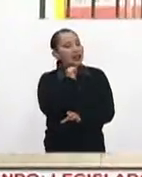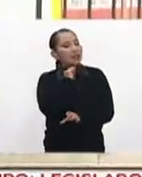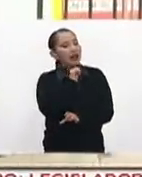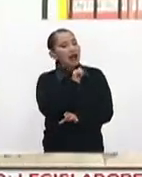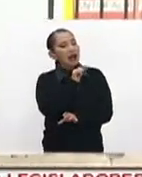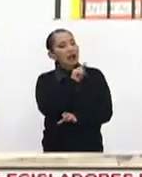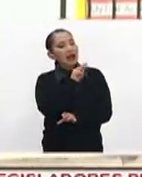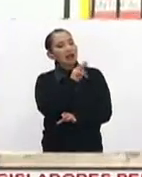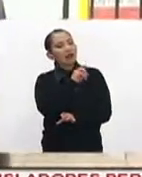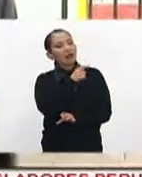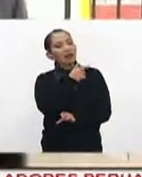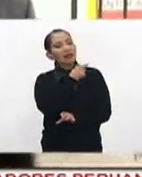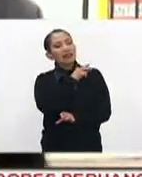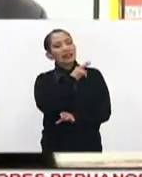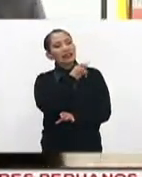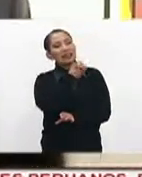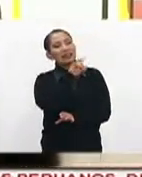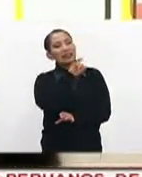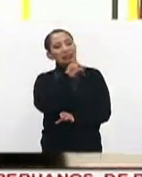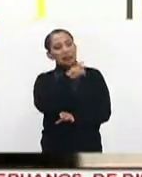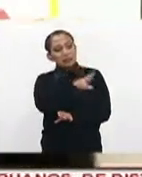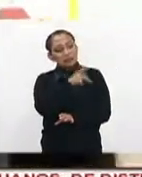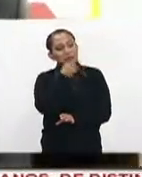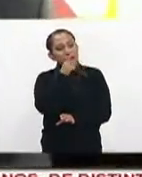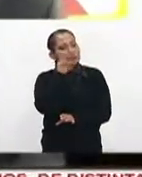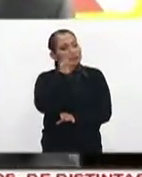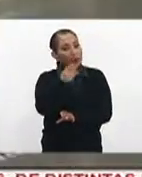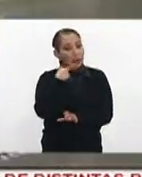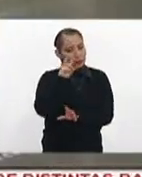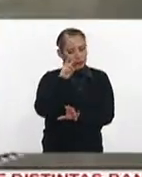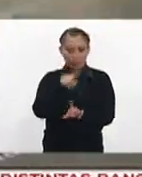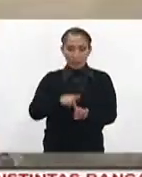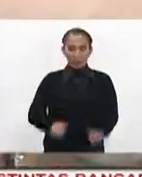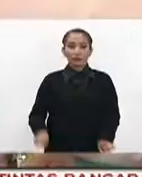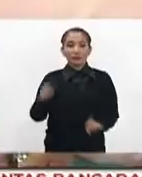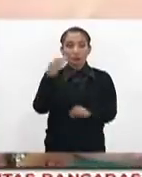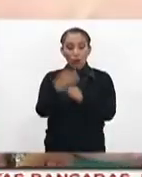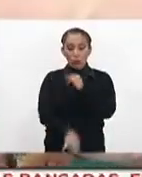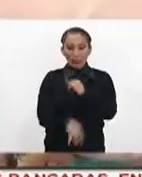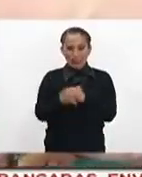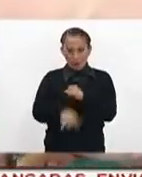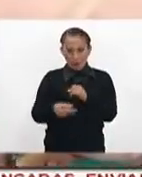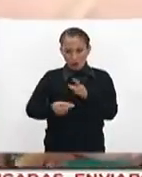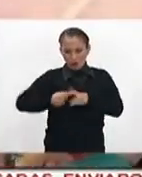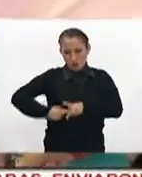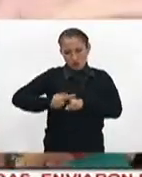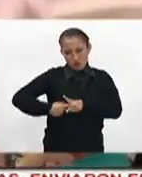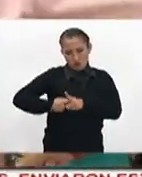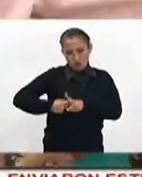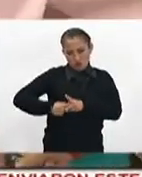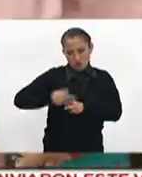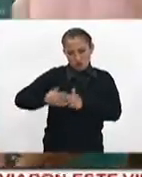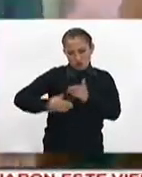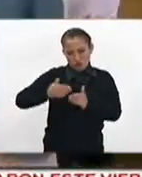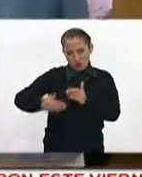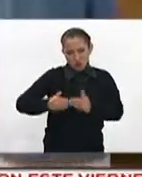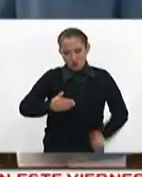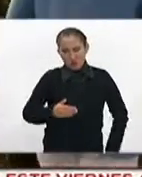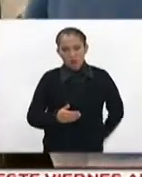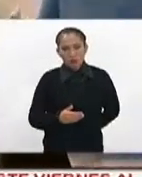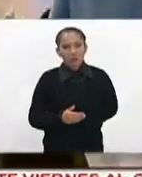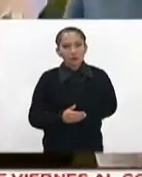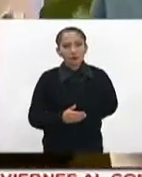izquierda Alejandro Guillier. Pero ya fue notable, el último conteo, el último